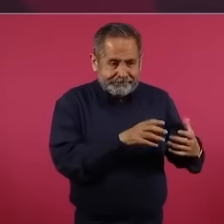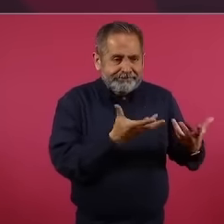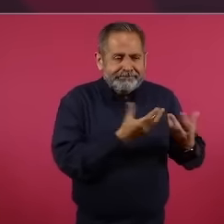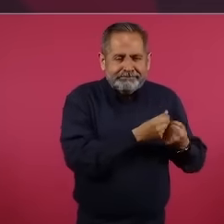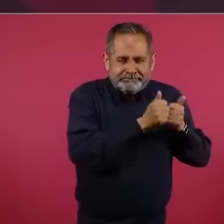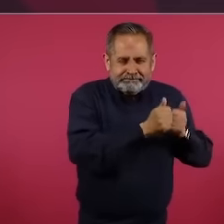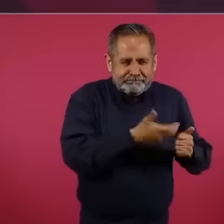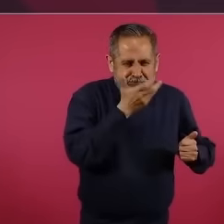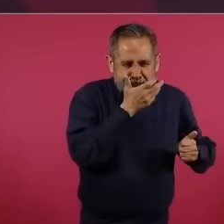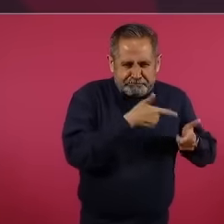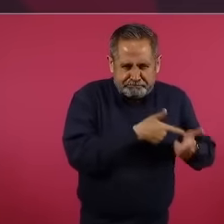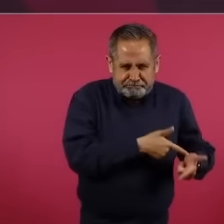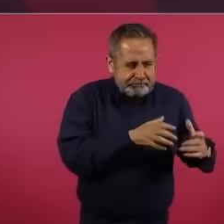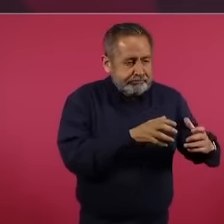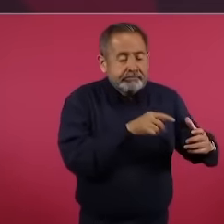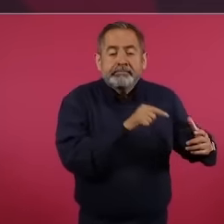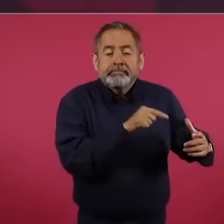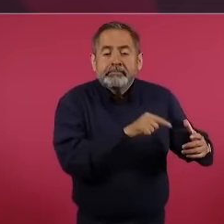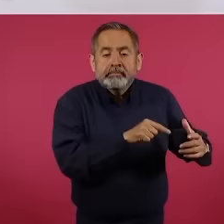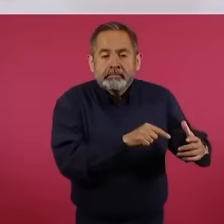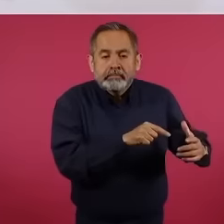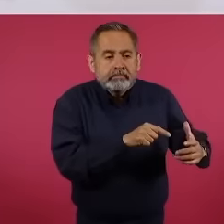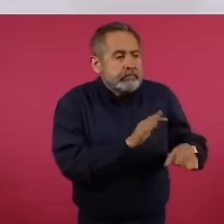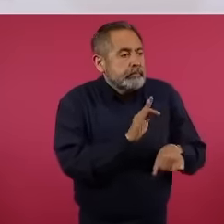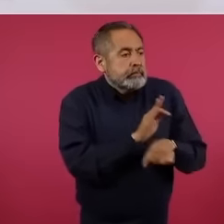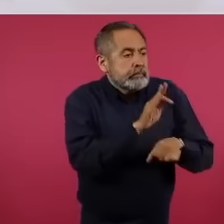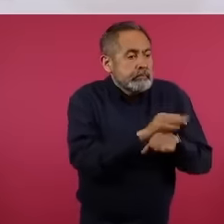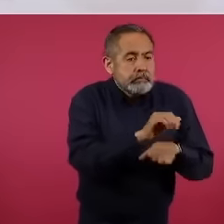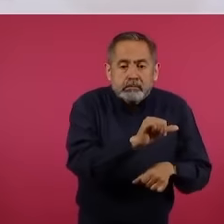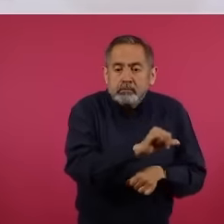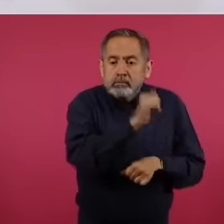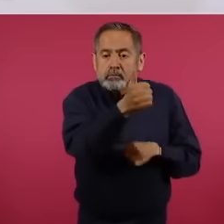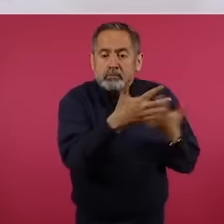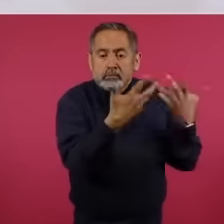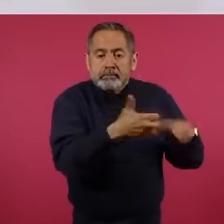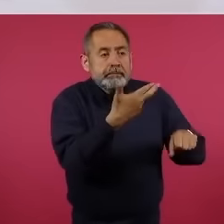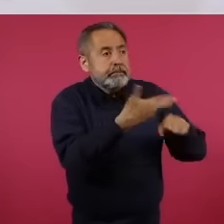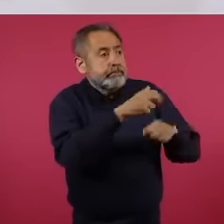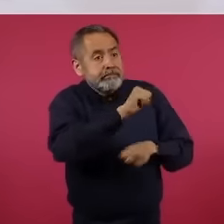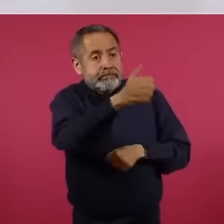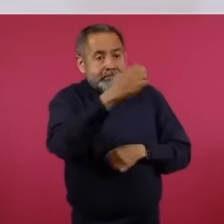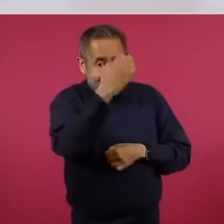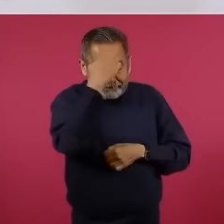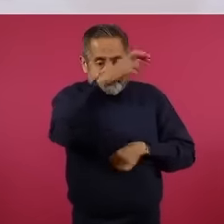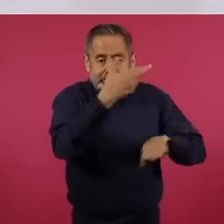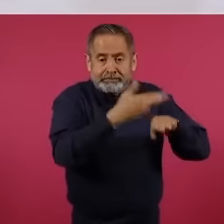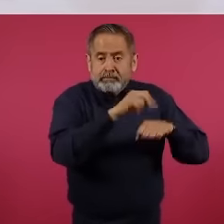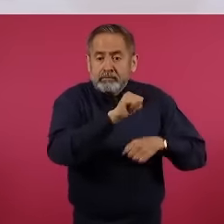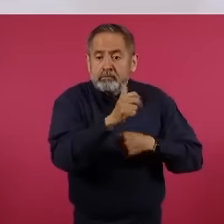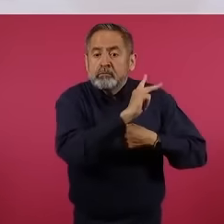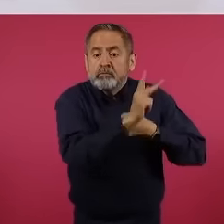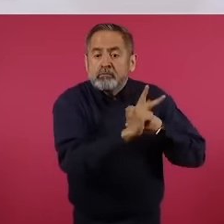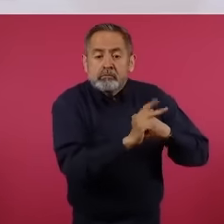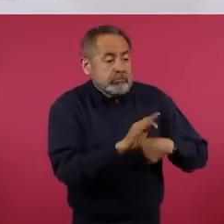conservador que defienden a las empresas extranjeras particulares,